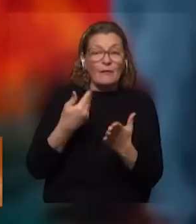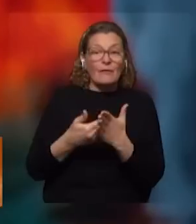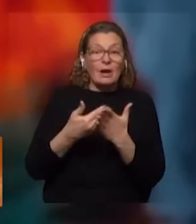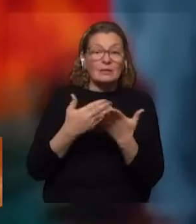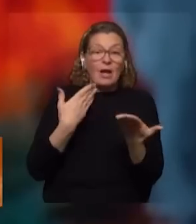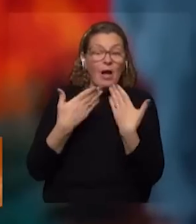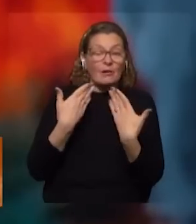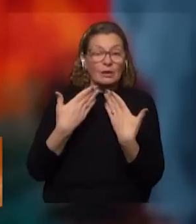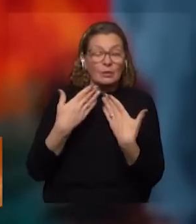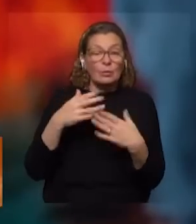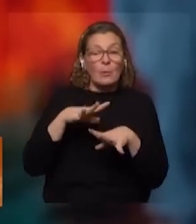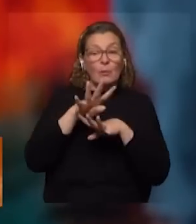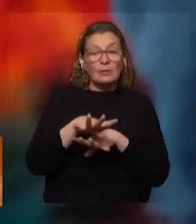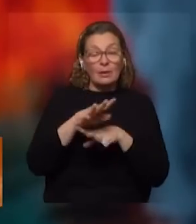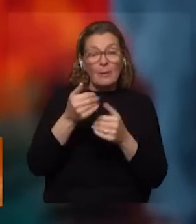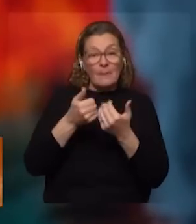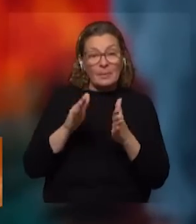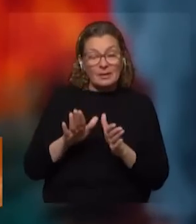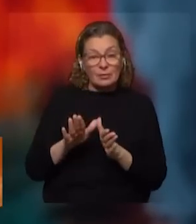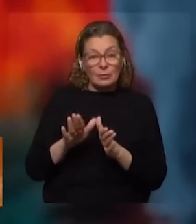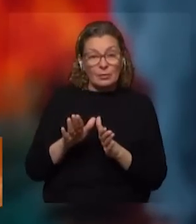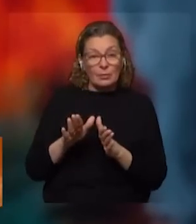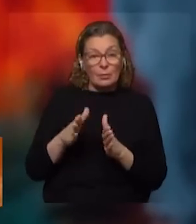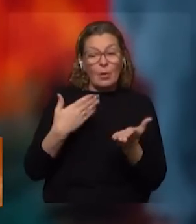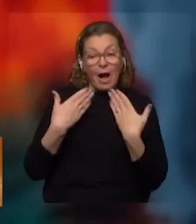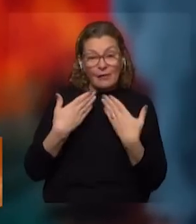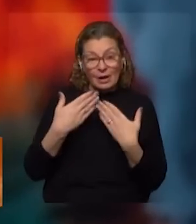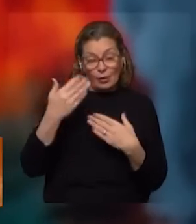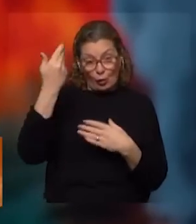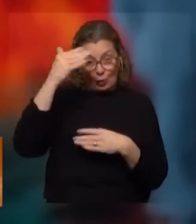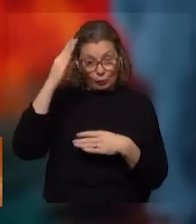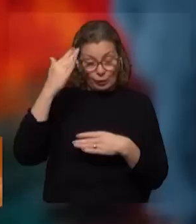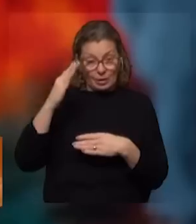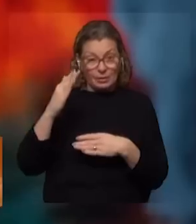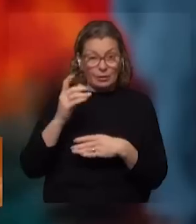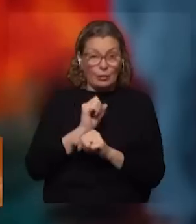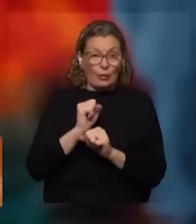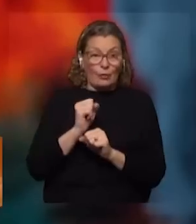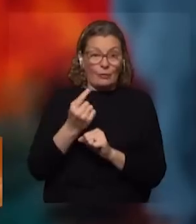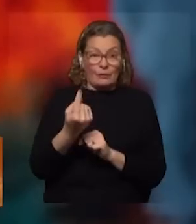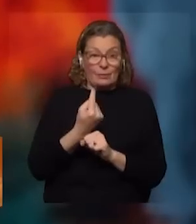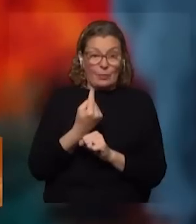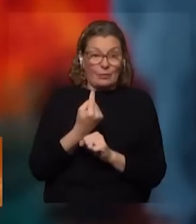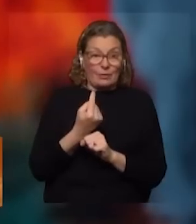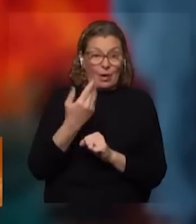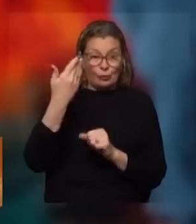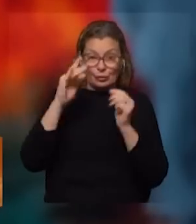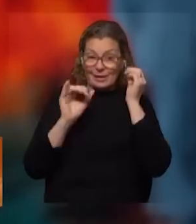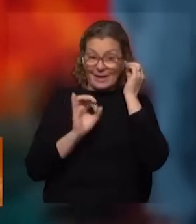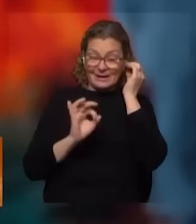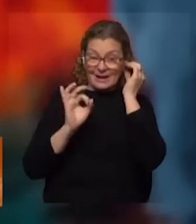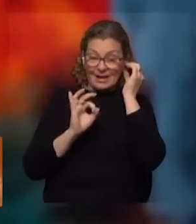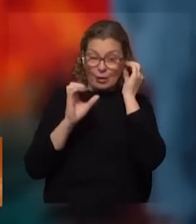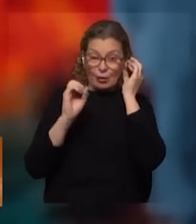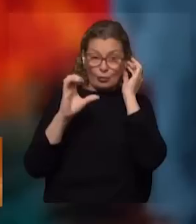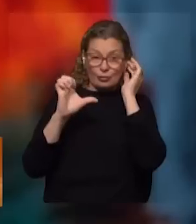total, una movilización que comenzó con la intención de entablar un diálogo con las autoridades, que lamentablemente ni siquiera nos cruzamos con la autoridad de OCE,